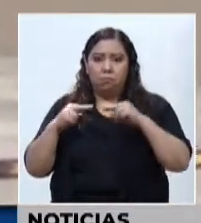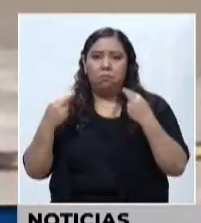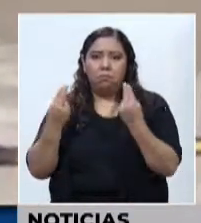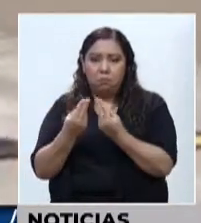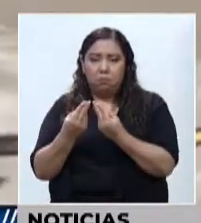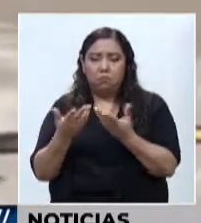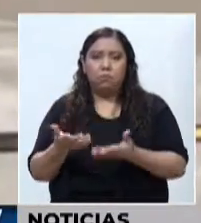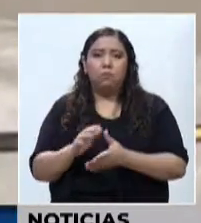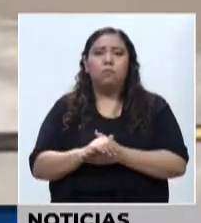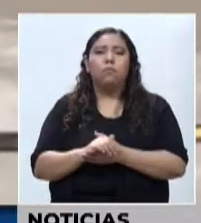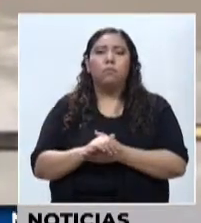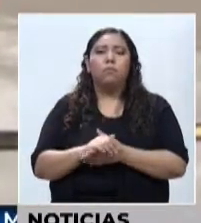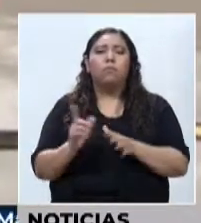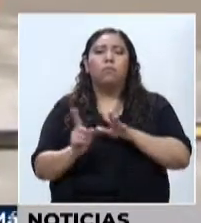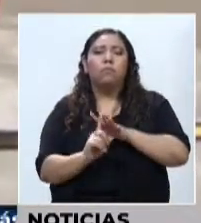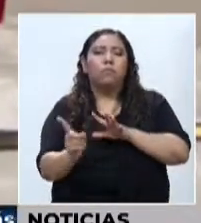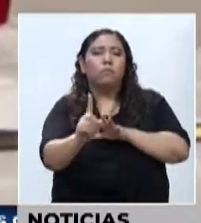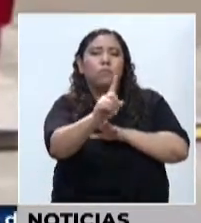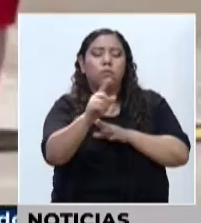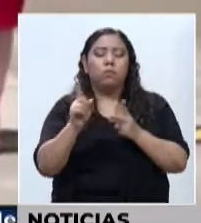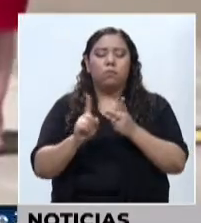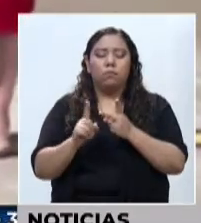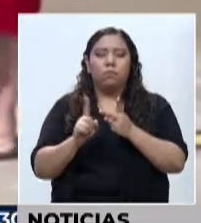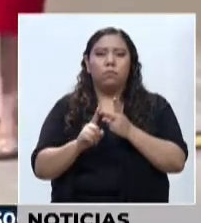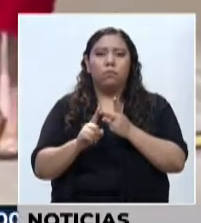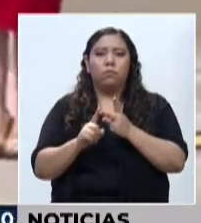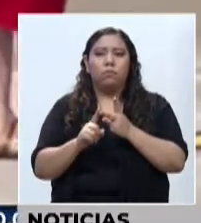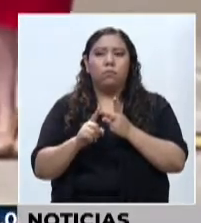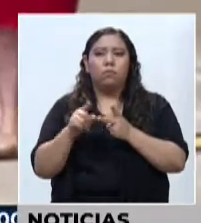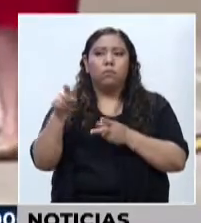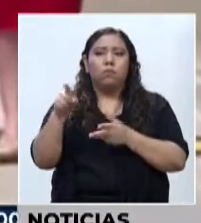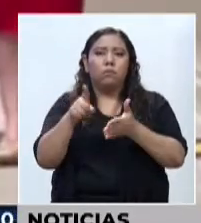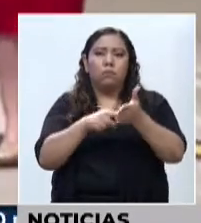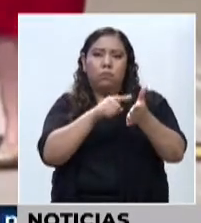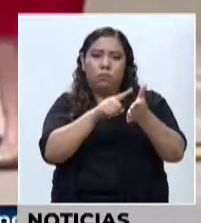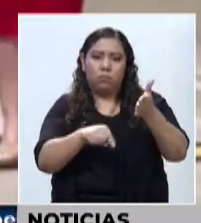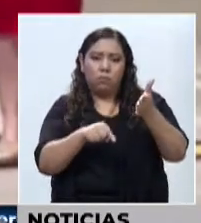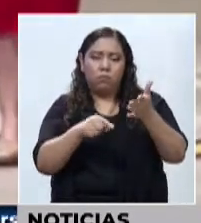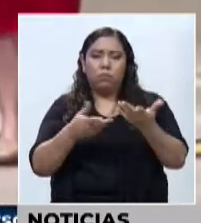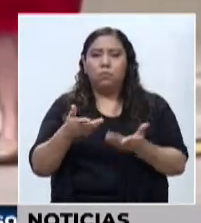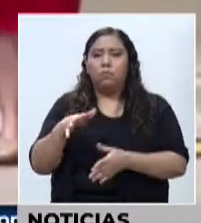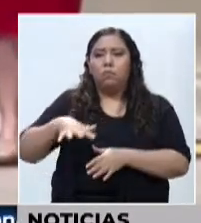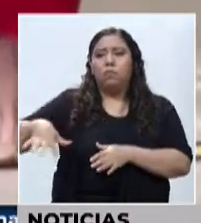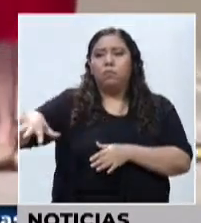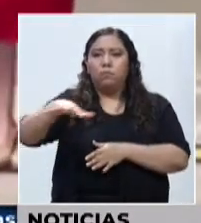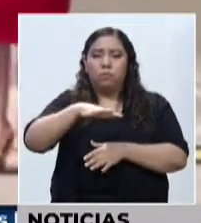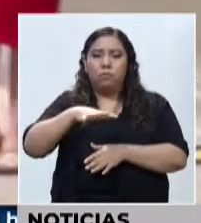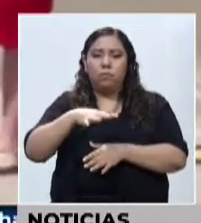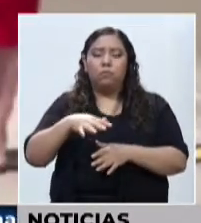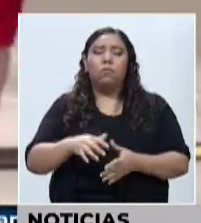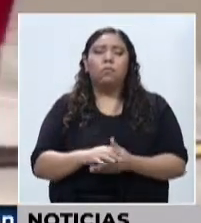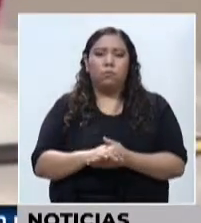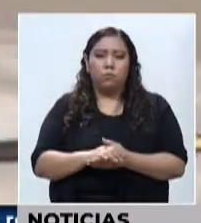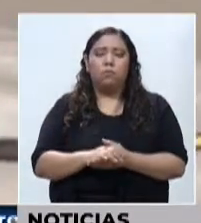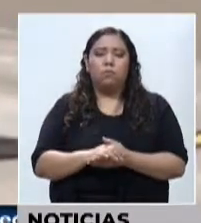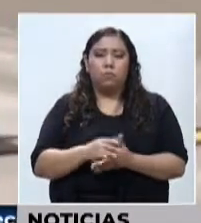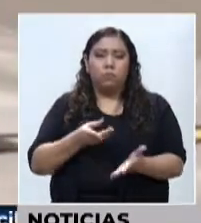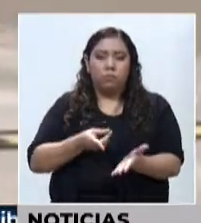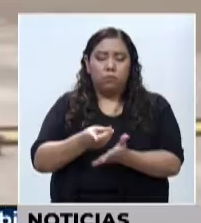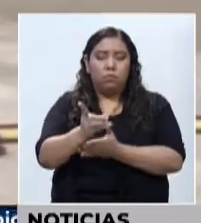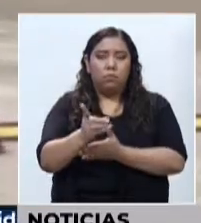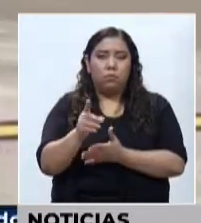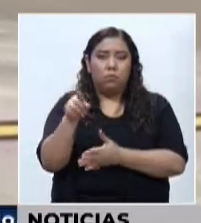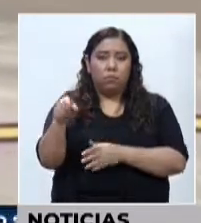reto compartido de la migración irregular y la promoción de la democracia y el Estado de Derecho en la región. Centroamérica vive en una fuerte ola